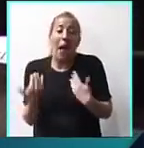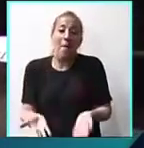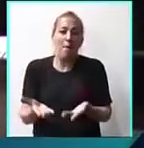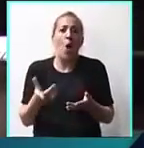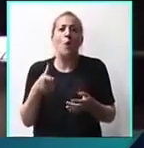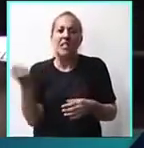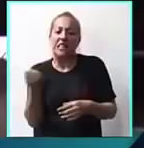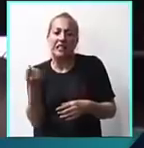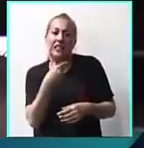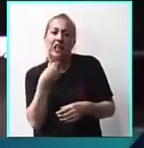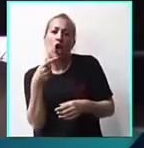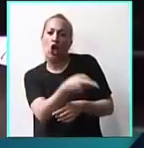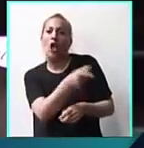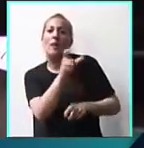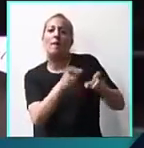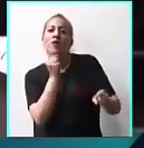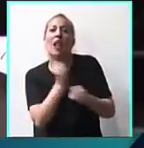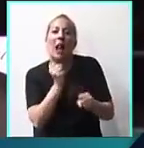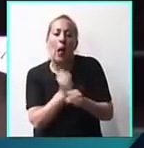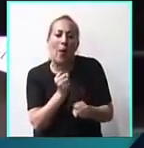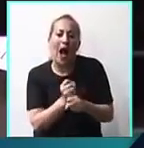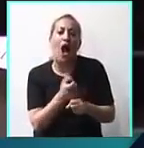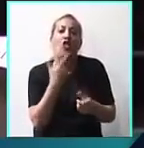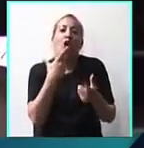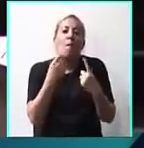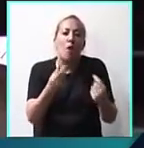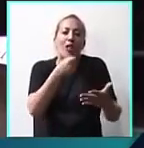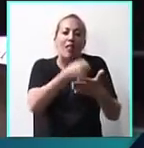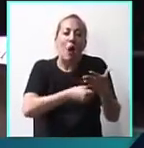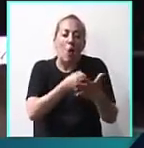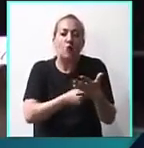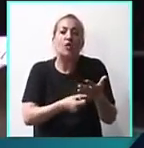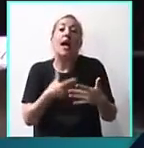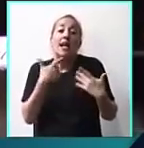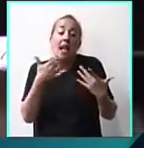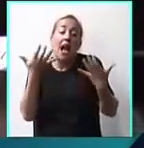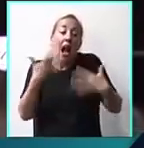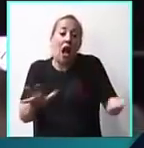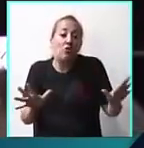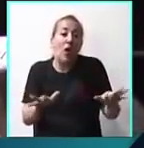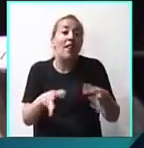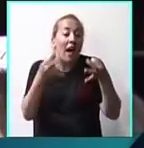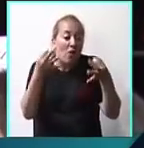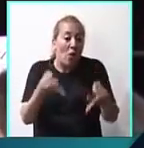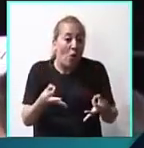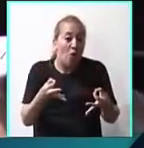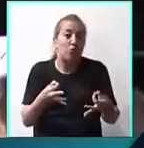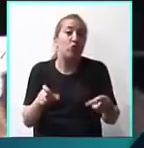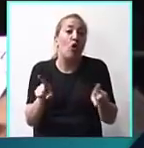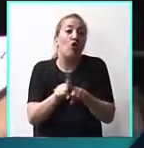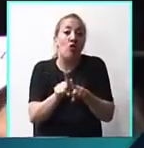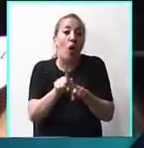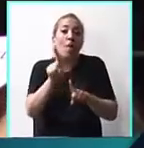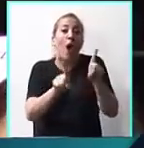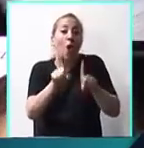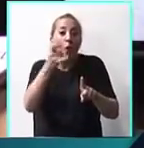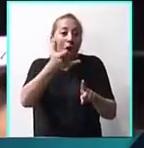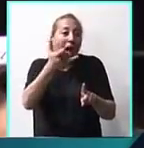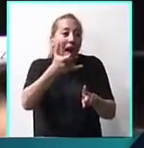persiguiendo a los trabajadores del subte y considerando los otros hechos como hechos aislados.